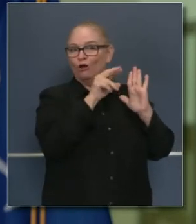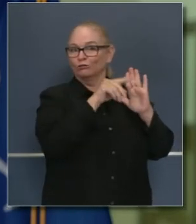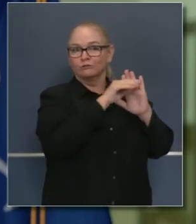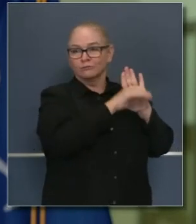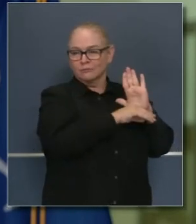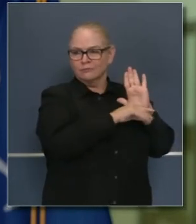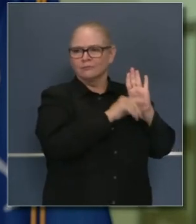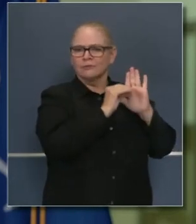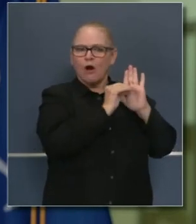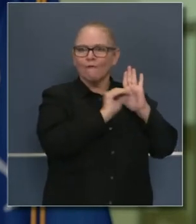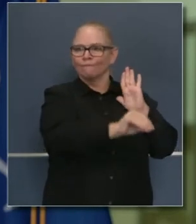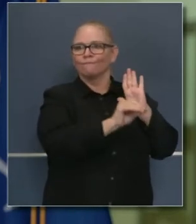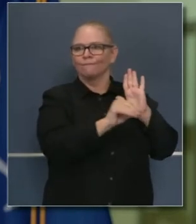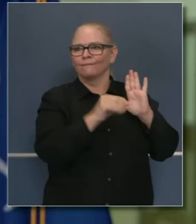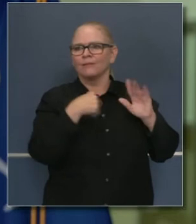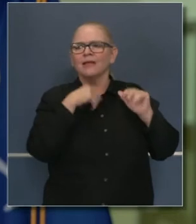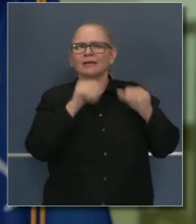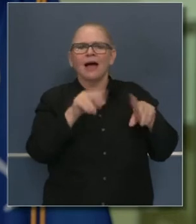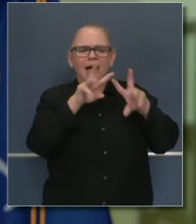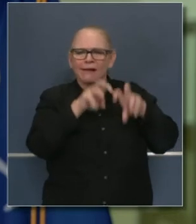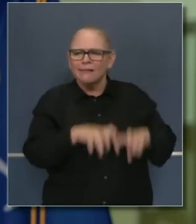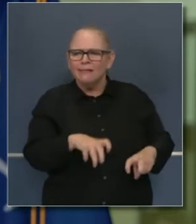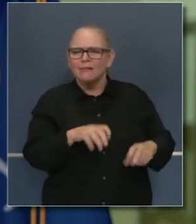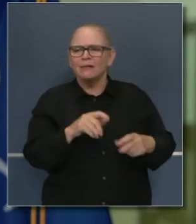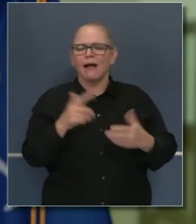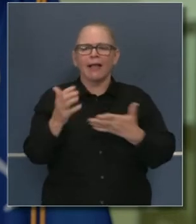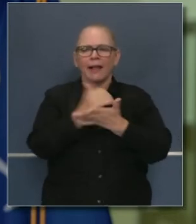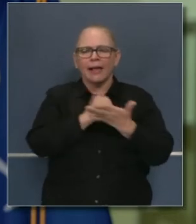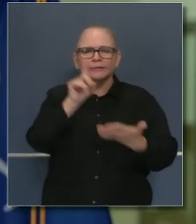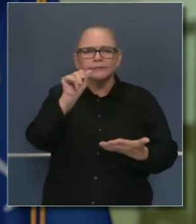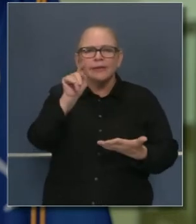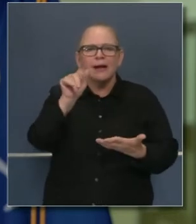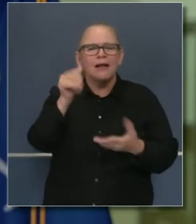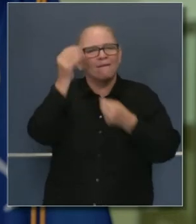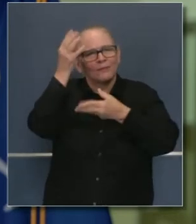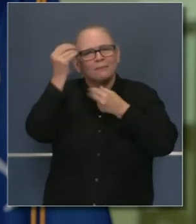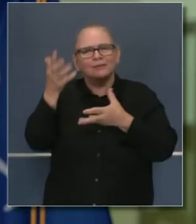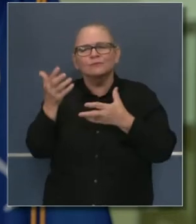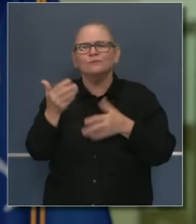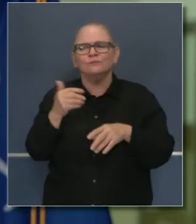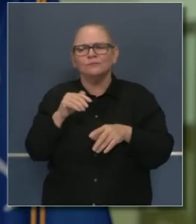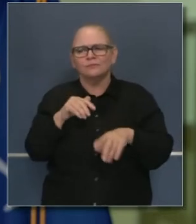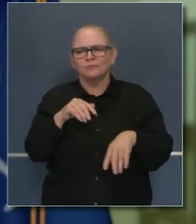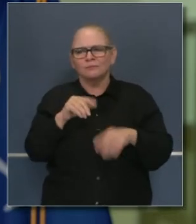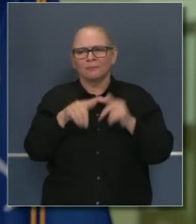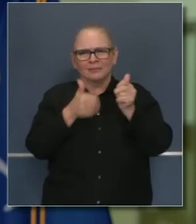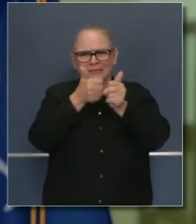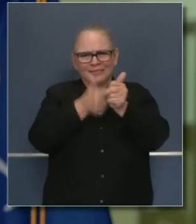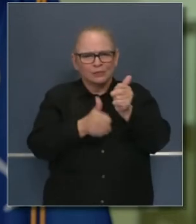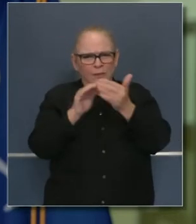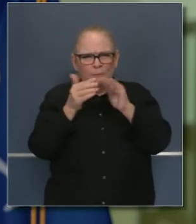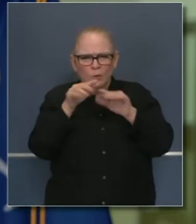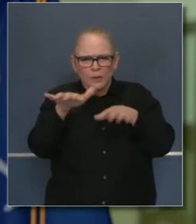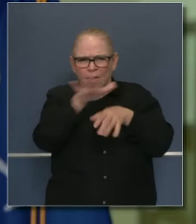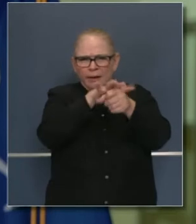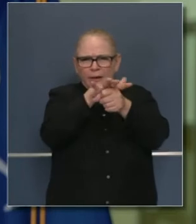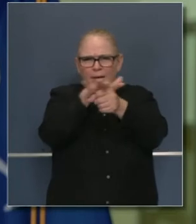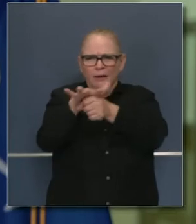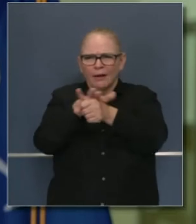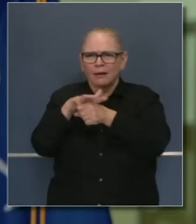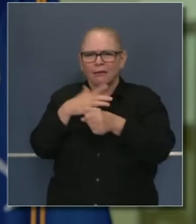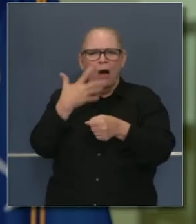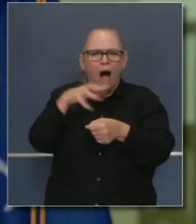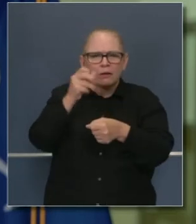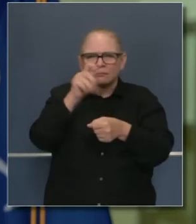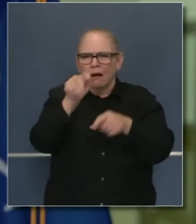ayudarnos a adquirir data, para tener más confianza sobre qué tan rápido se transmitirá la